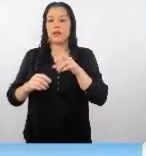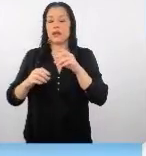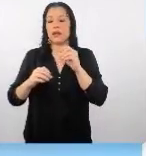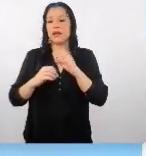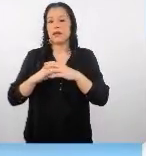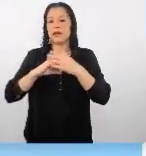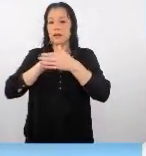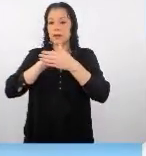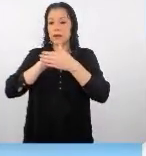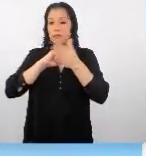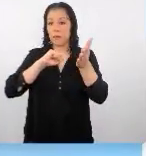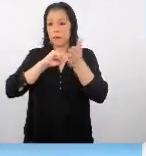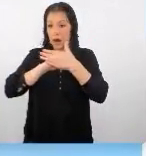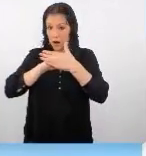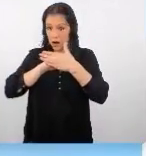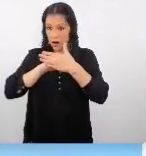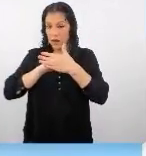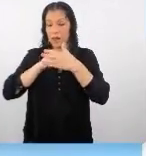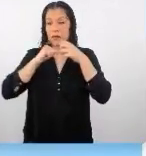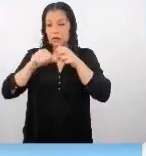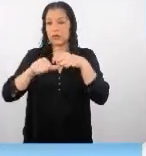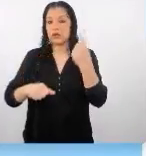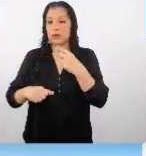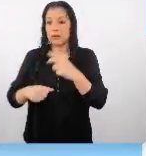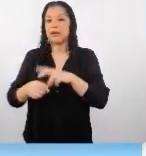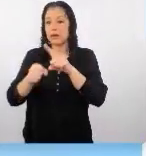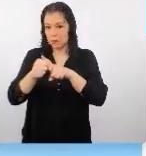voy a seguir solamente con el audio